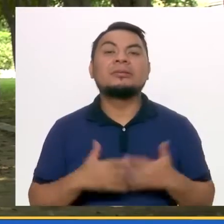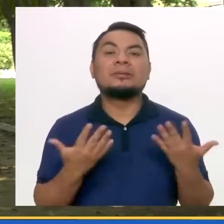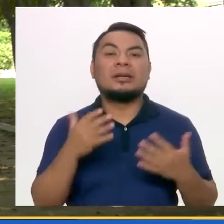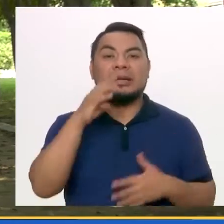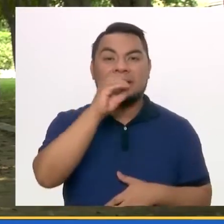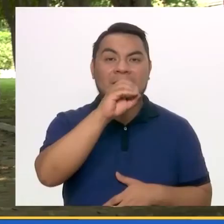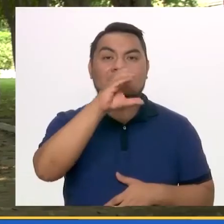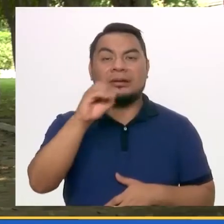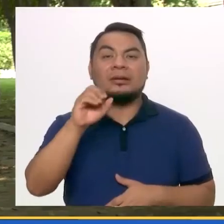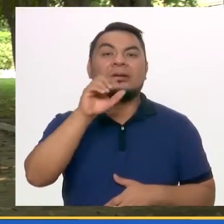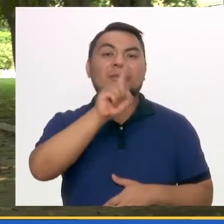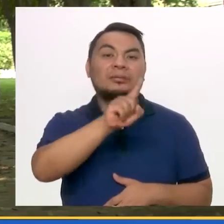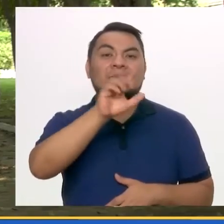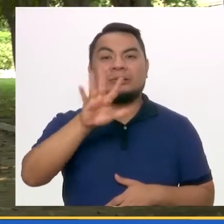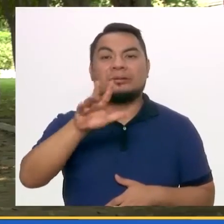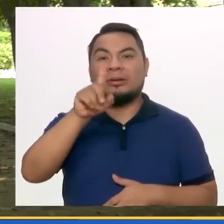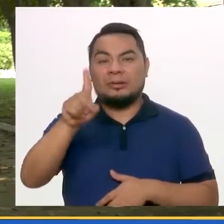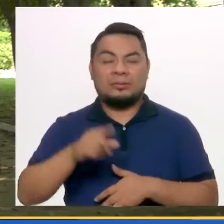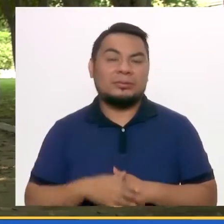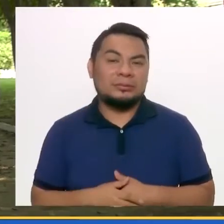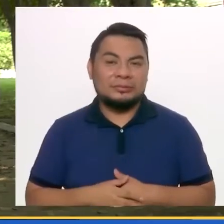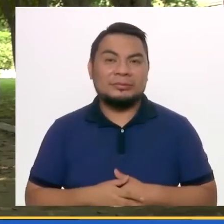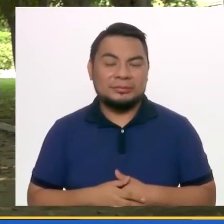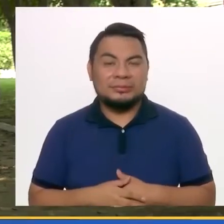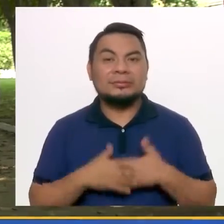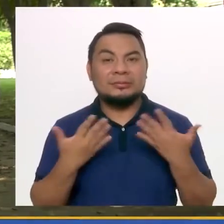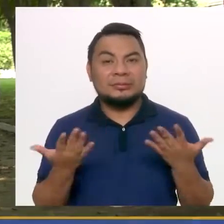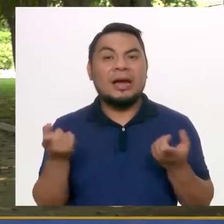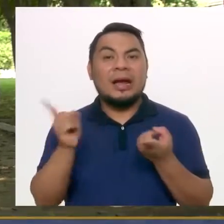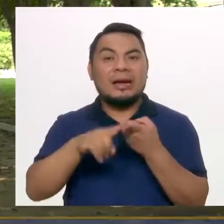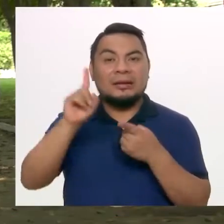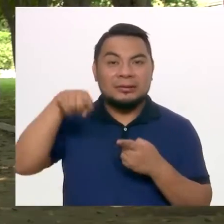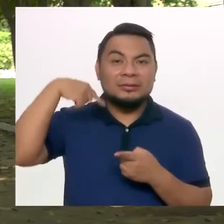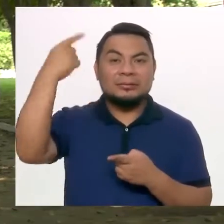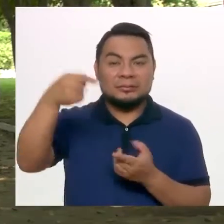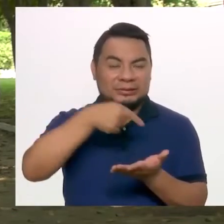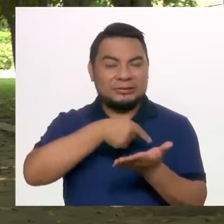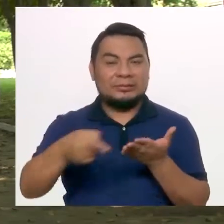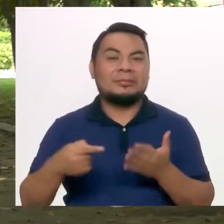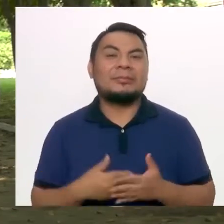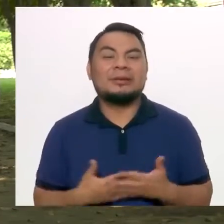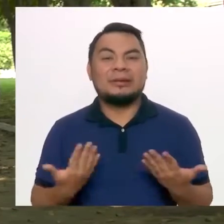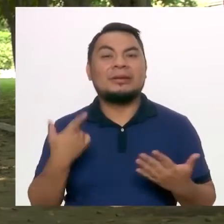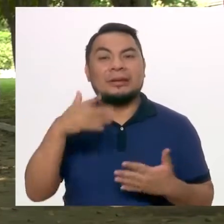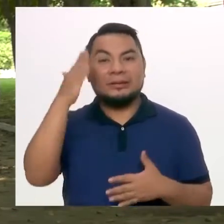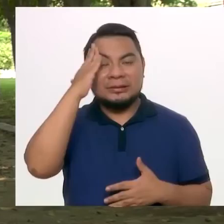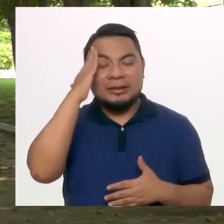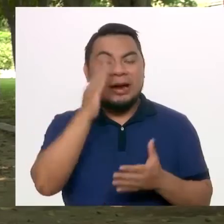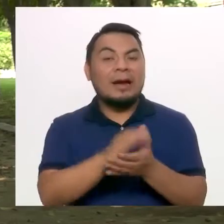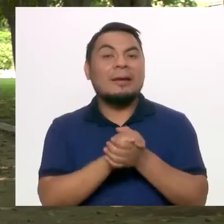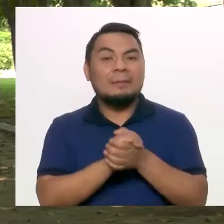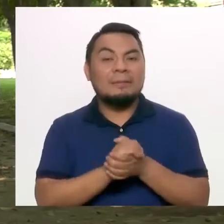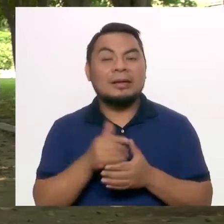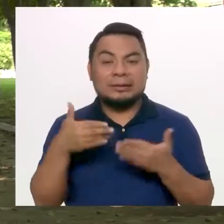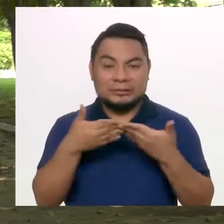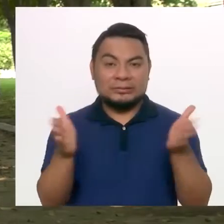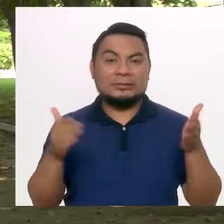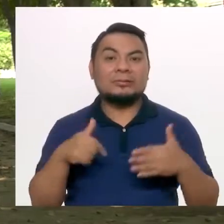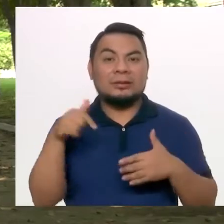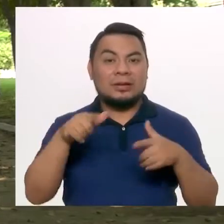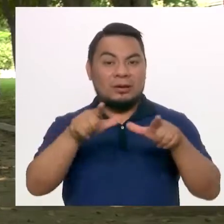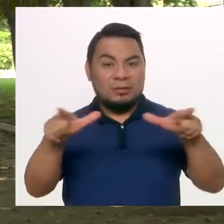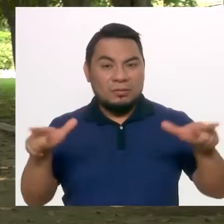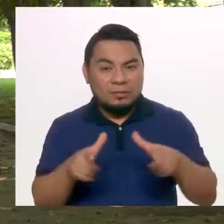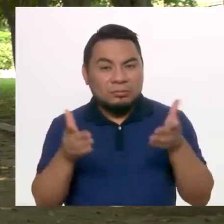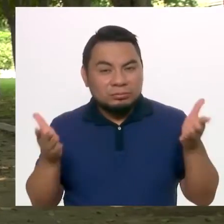hasta la próxima semana. Ya saben, amigos, Sin